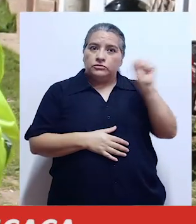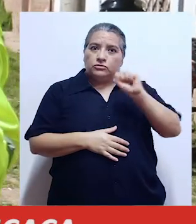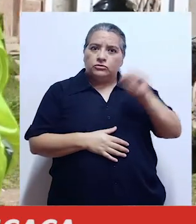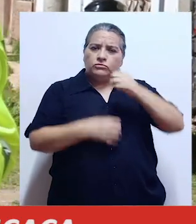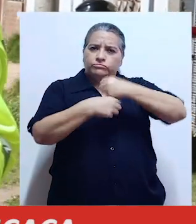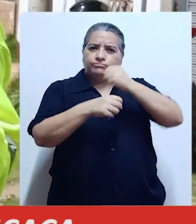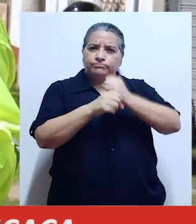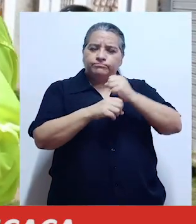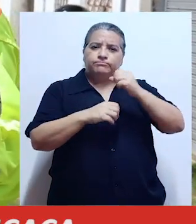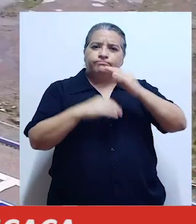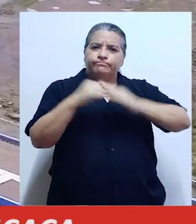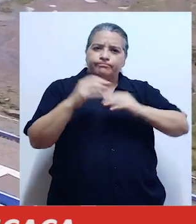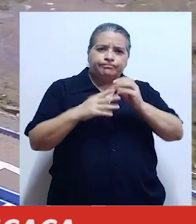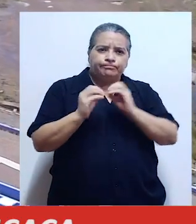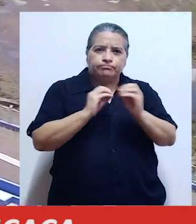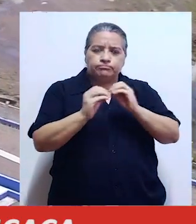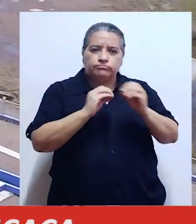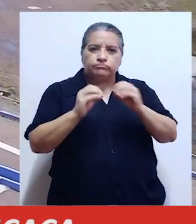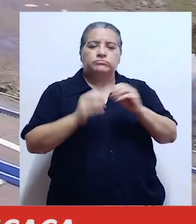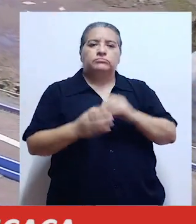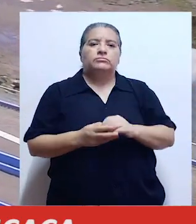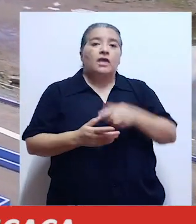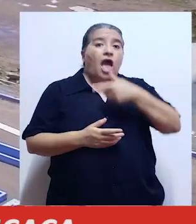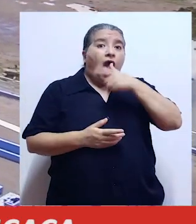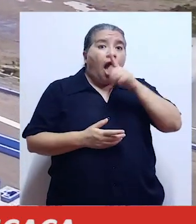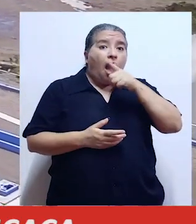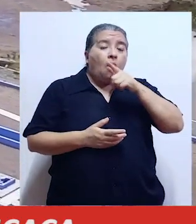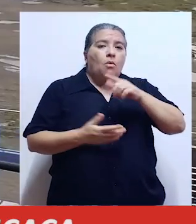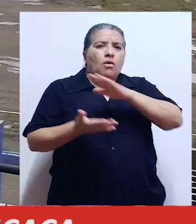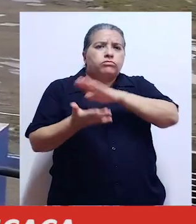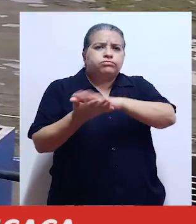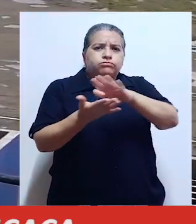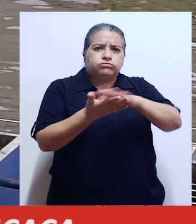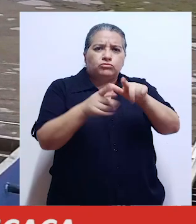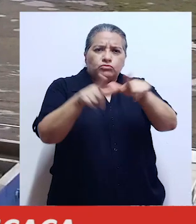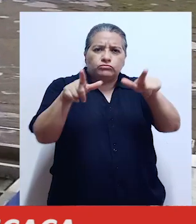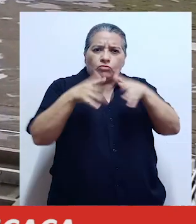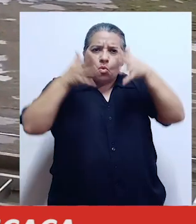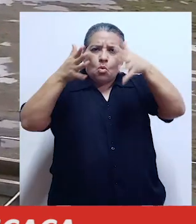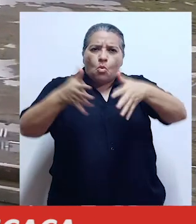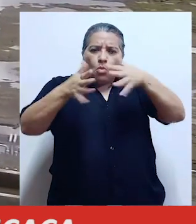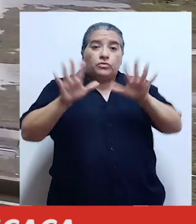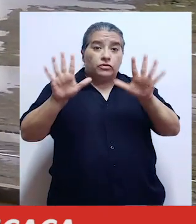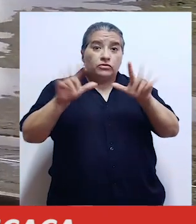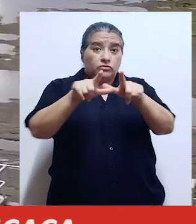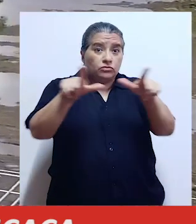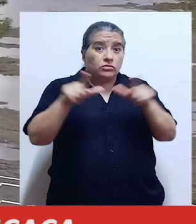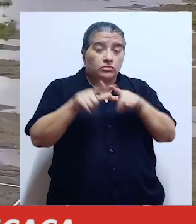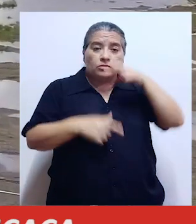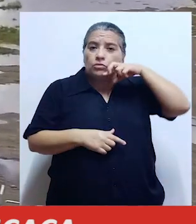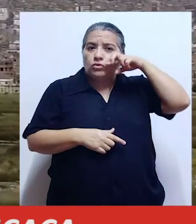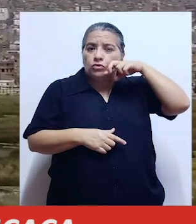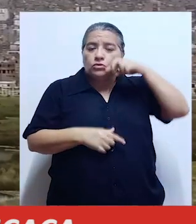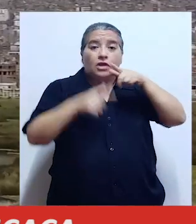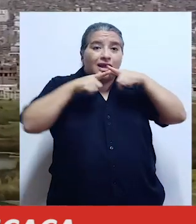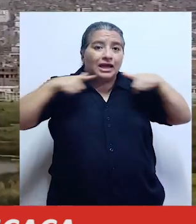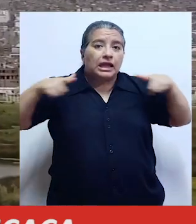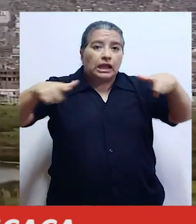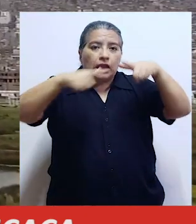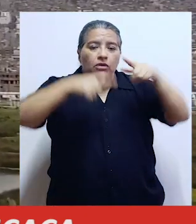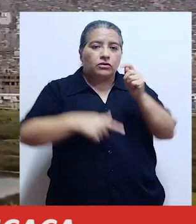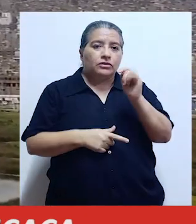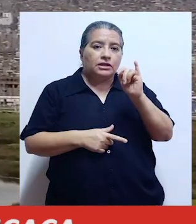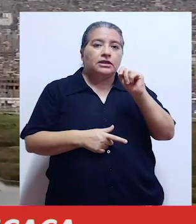iniciaron las obras del megaproyecto Petar Titicaca Este proyecto permitirá tratar las aguas residuales de 10 ciudades de Puno y a su vez